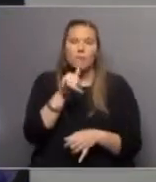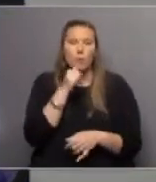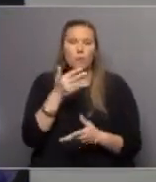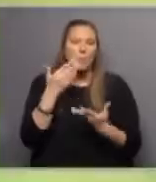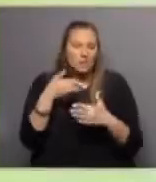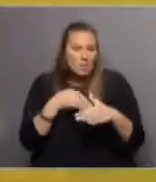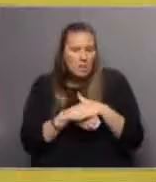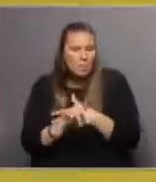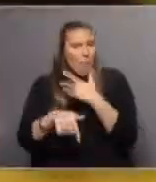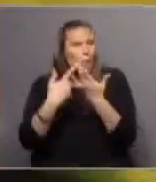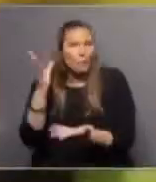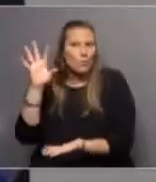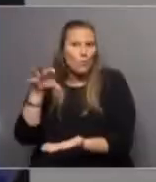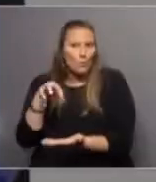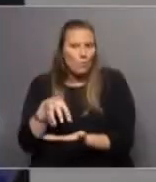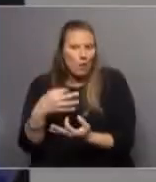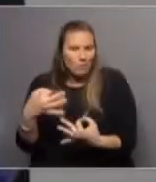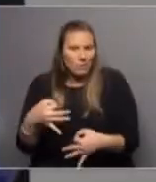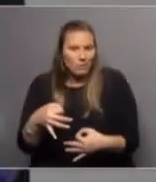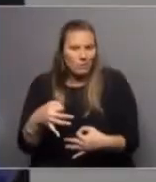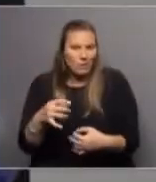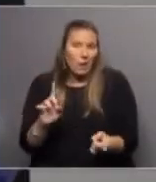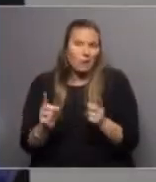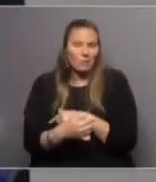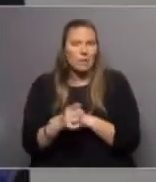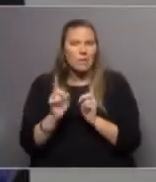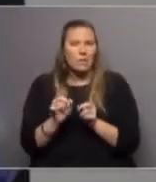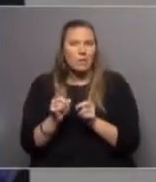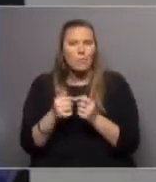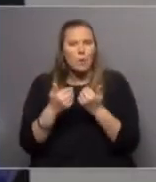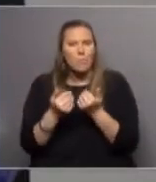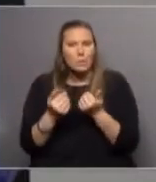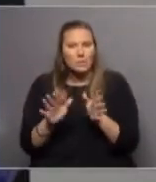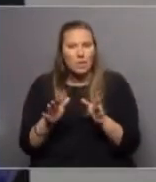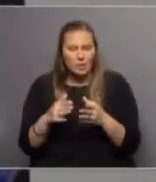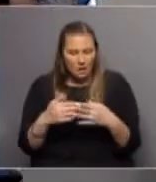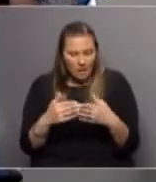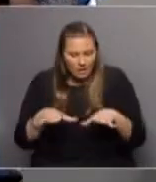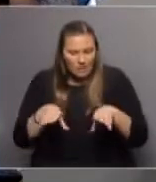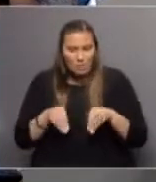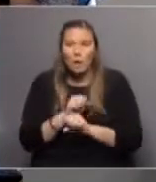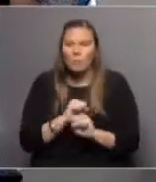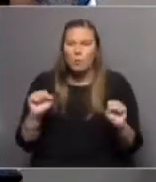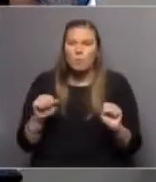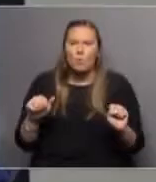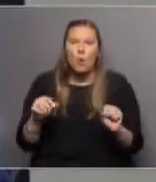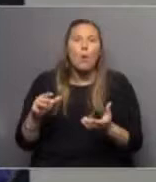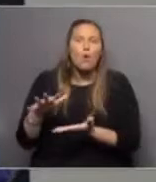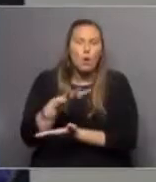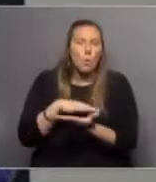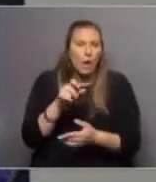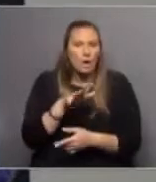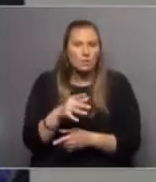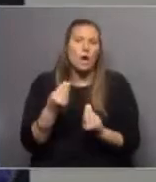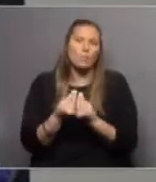estamos entrando a otro lugar y en realidad al revés tenemos que hacernos carne de que podemos tener muchos lugares de